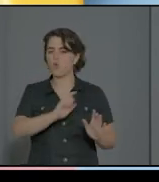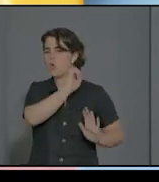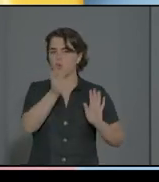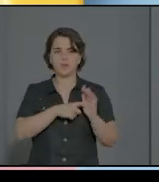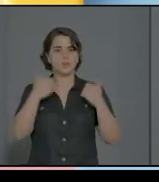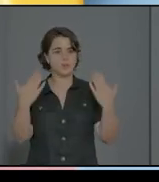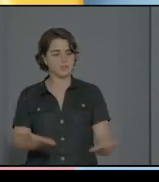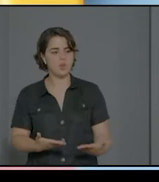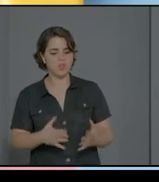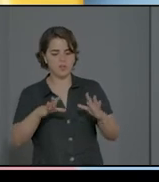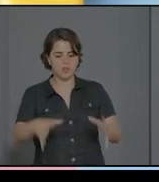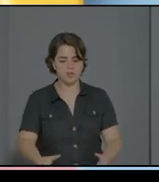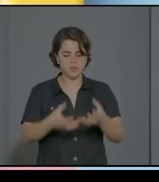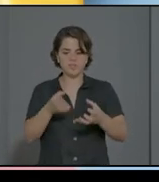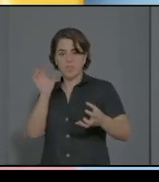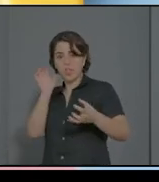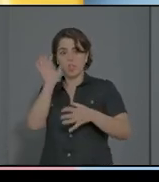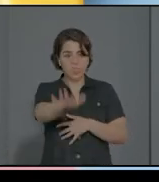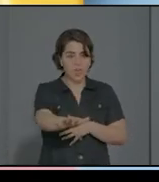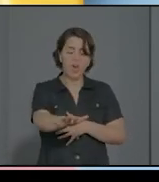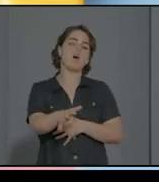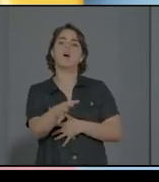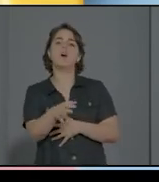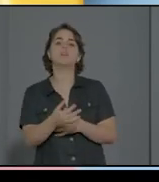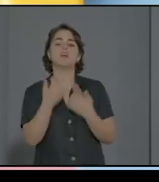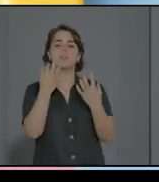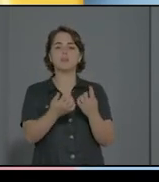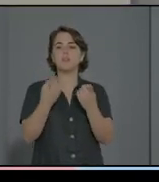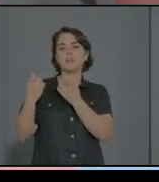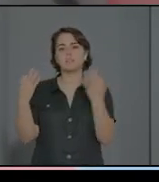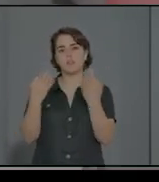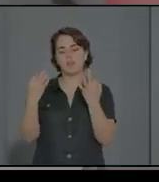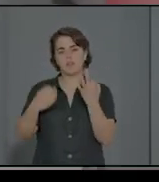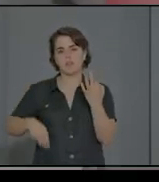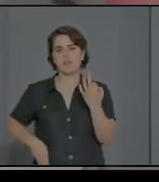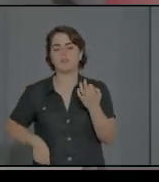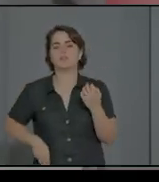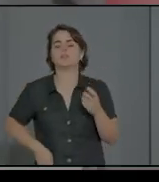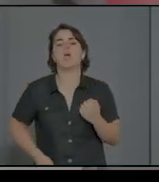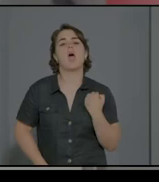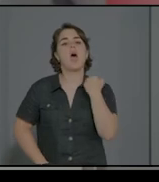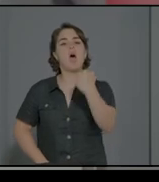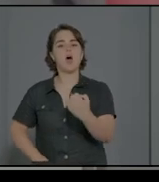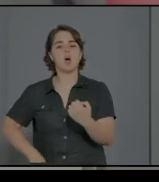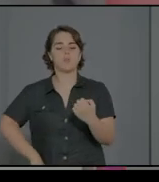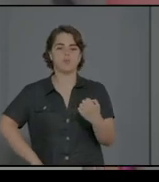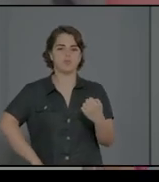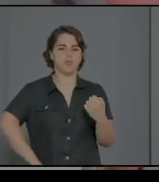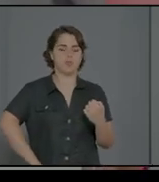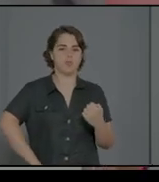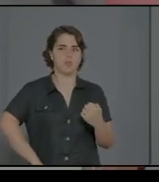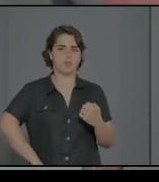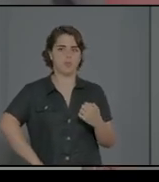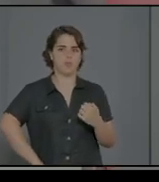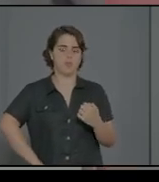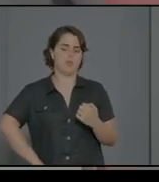y que necesita aún un apoyo para llevar a cabo unas cosas. Por eso hay una persona que está detrás